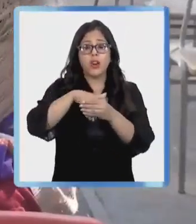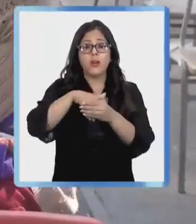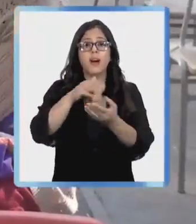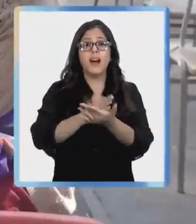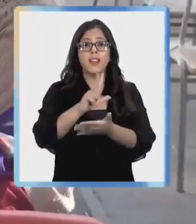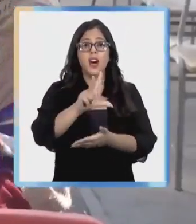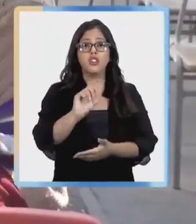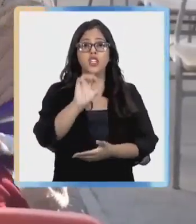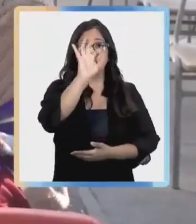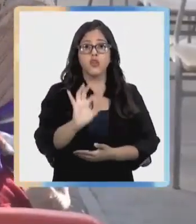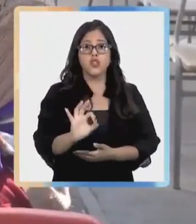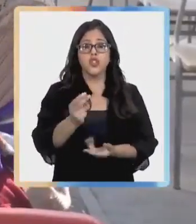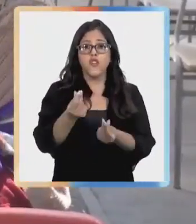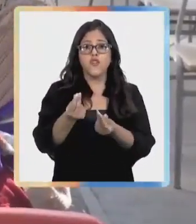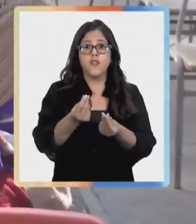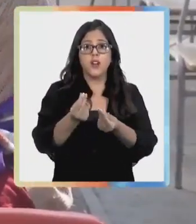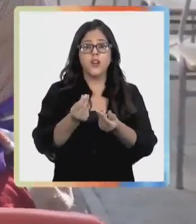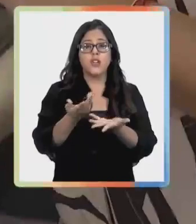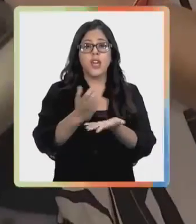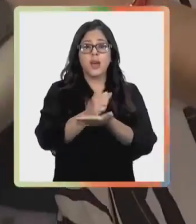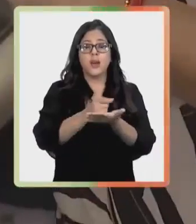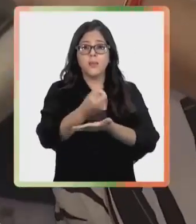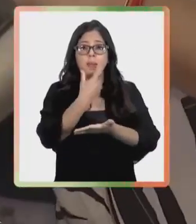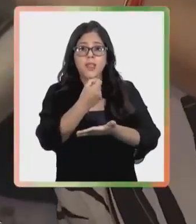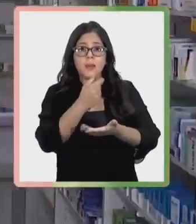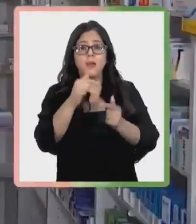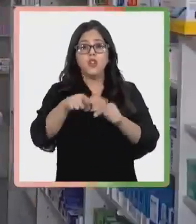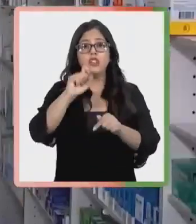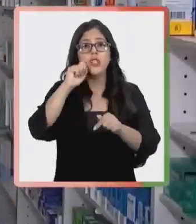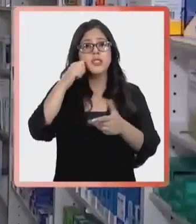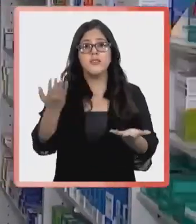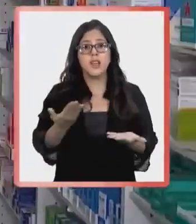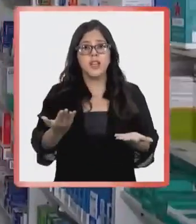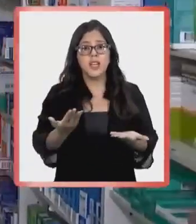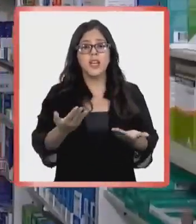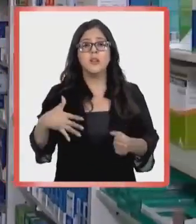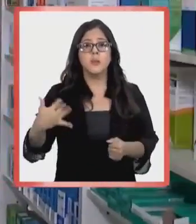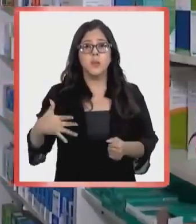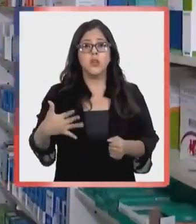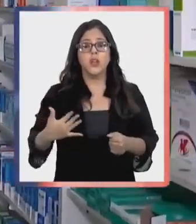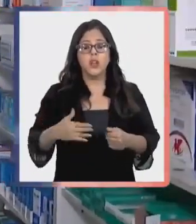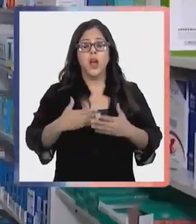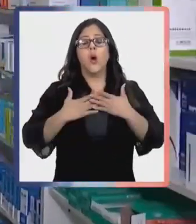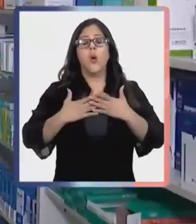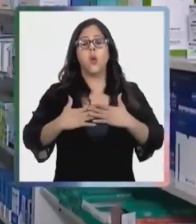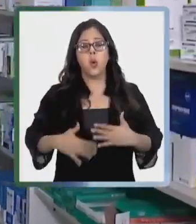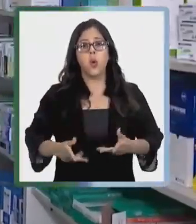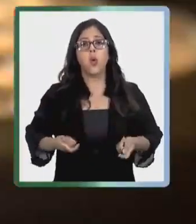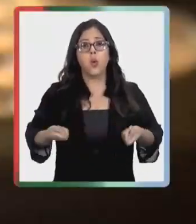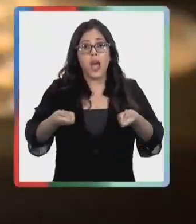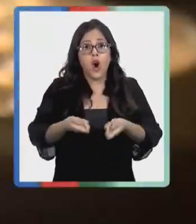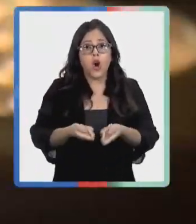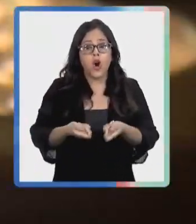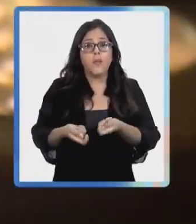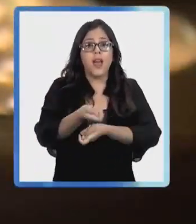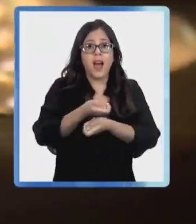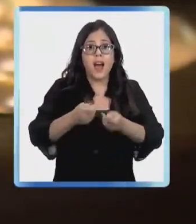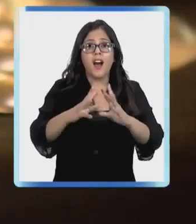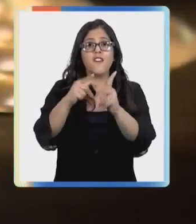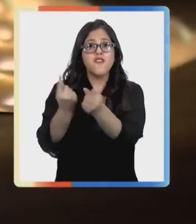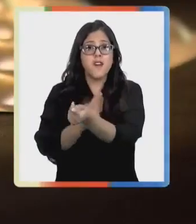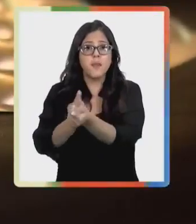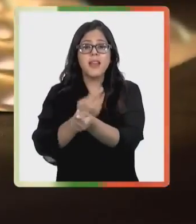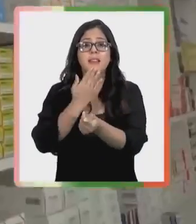ahorrar hasta un 80% en el precio de los medicamentos, lo que significa un importante alivio para la economía familiar,